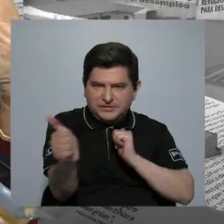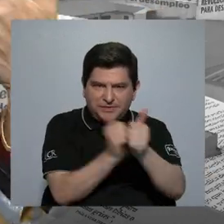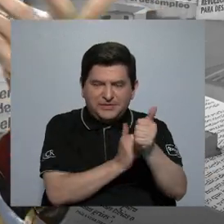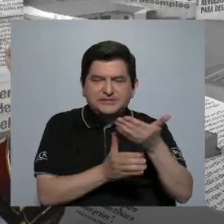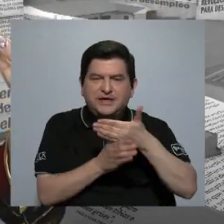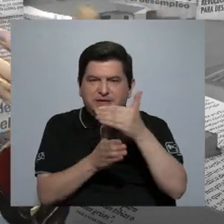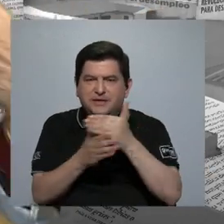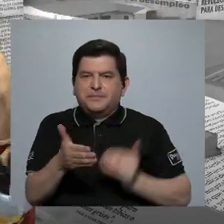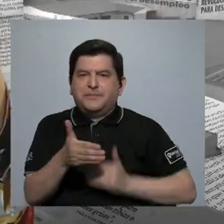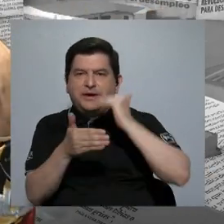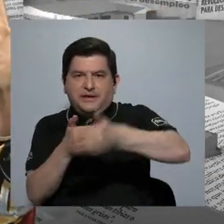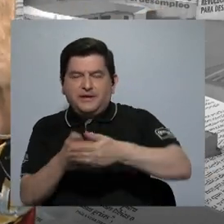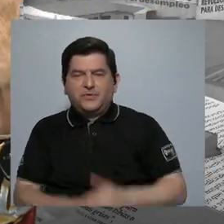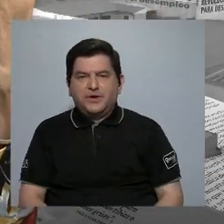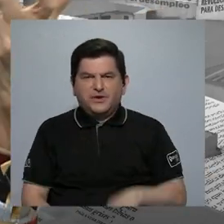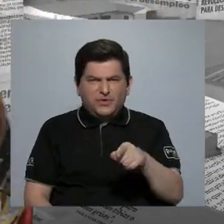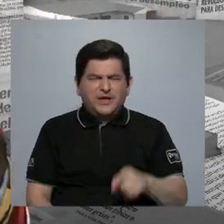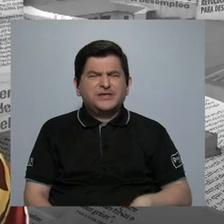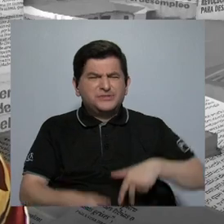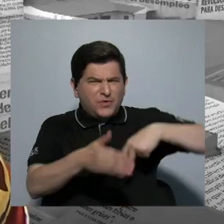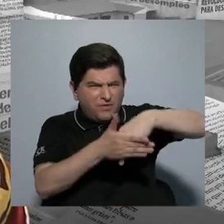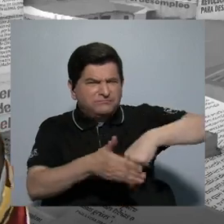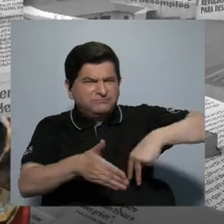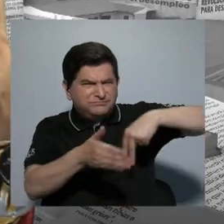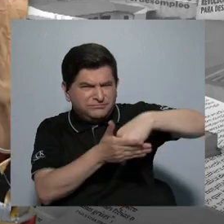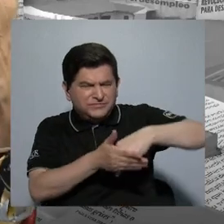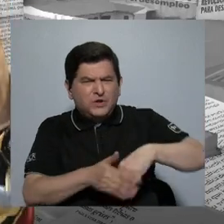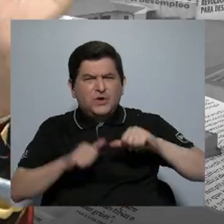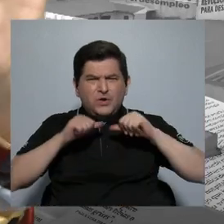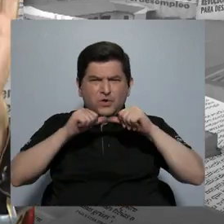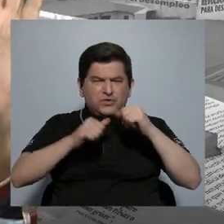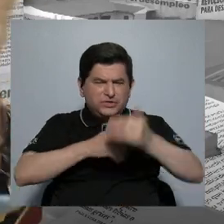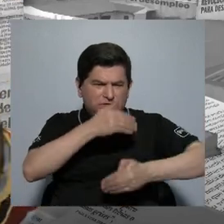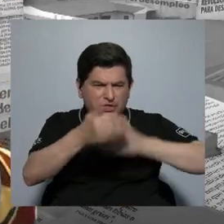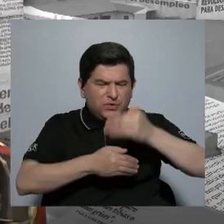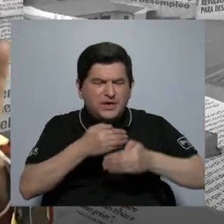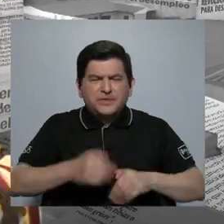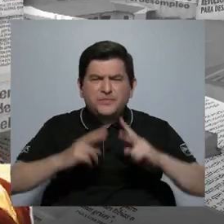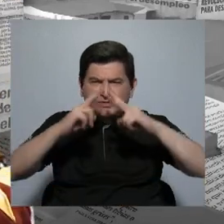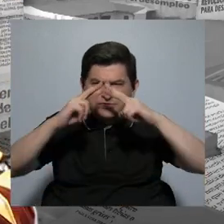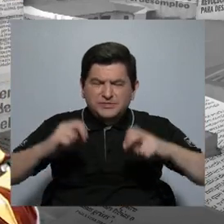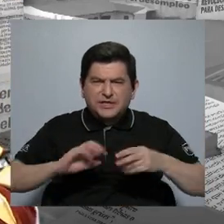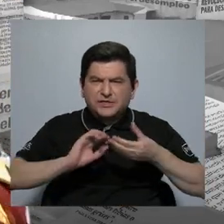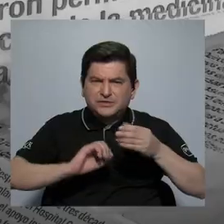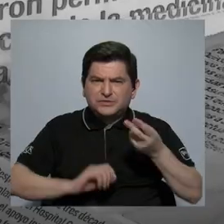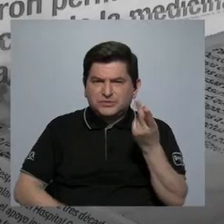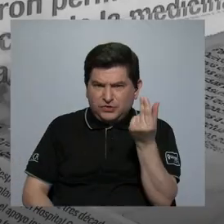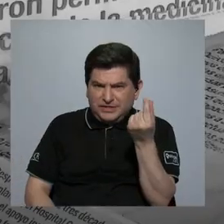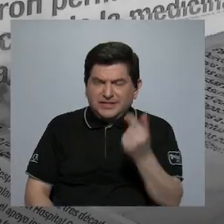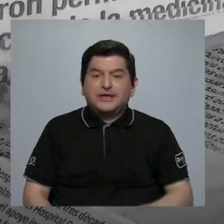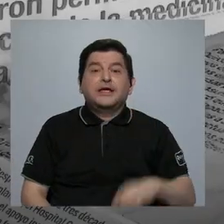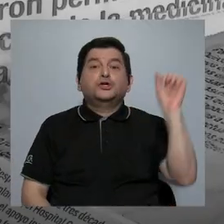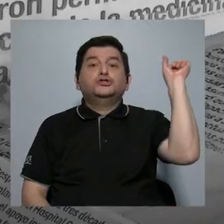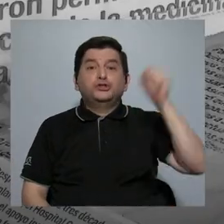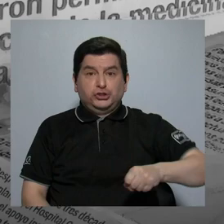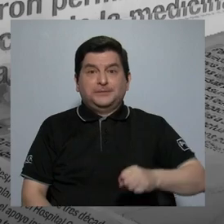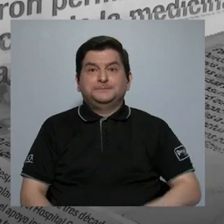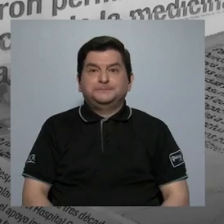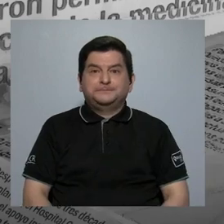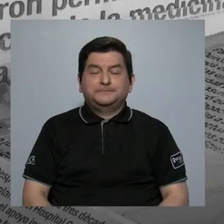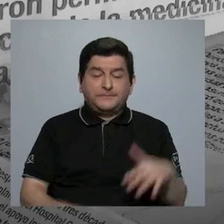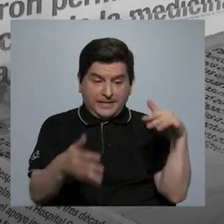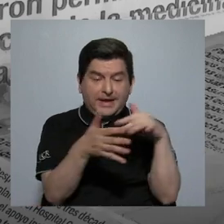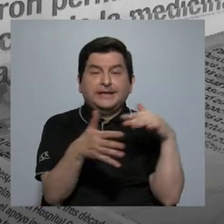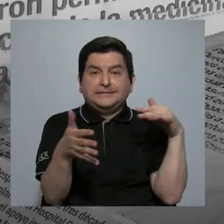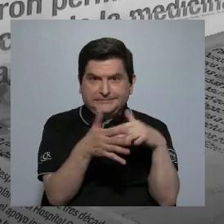ser redistribuido. ¿Eso no dificultó el seguirle el rumbo al dinero? Sí. De hecho, para